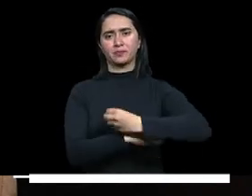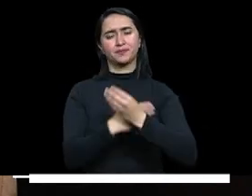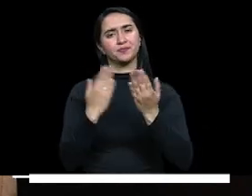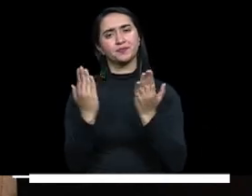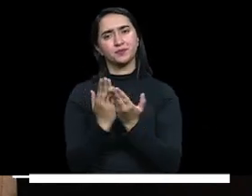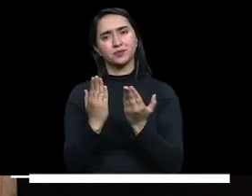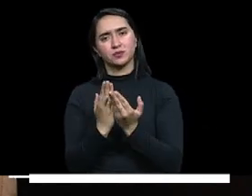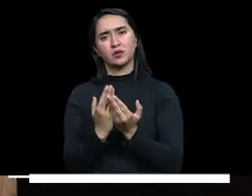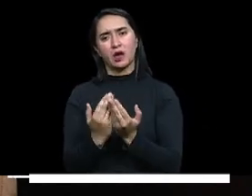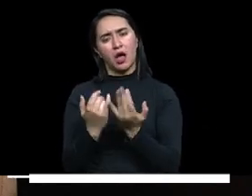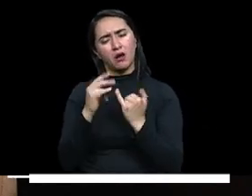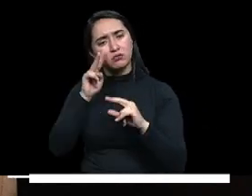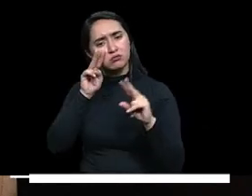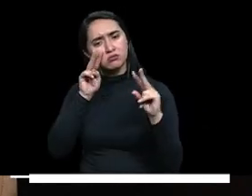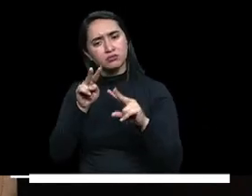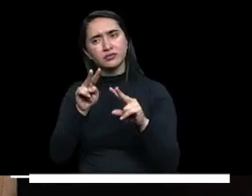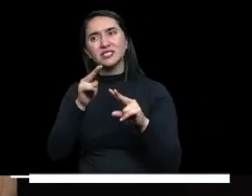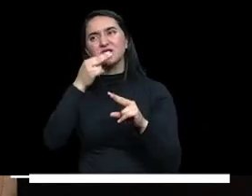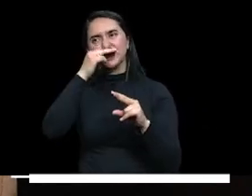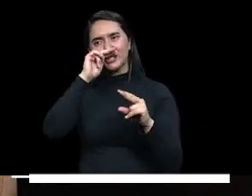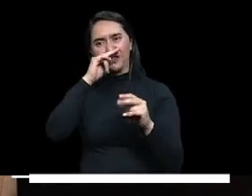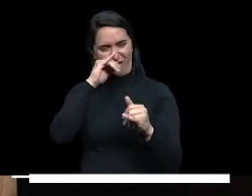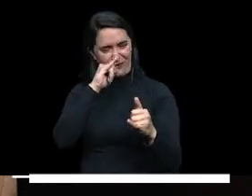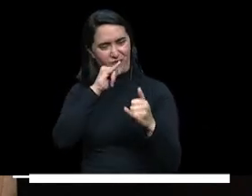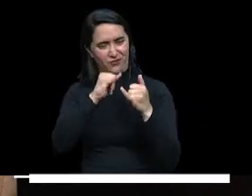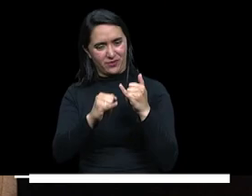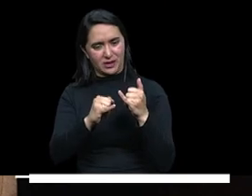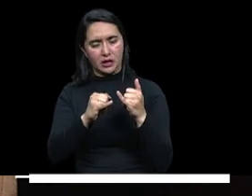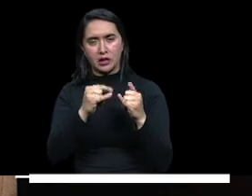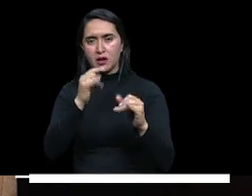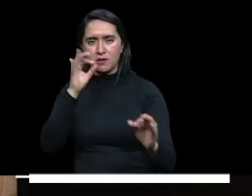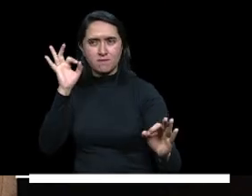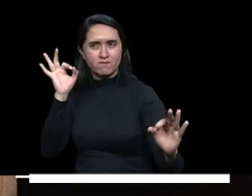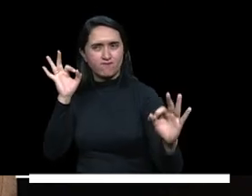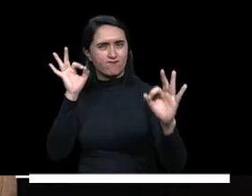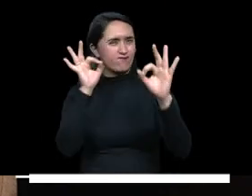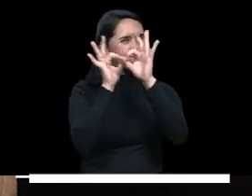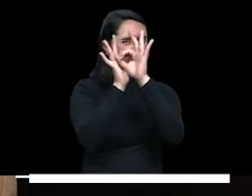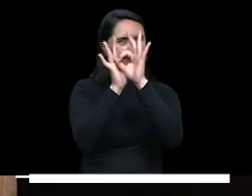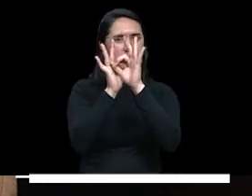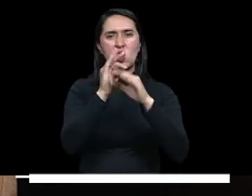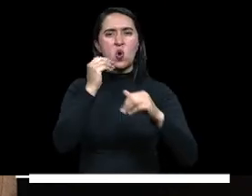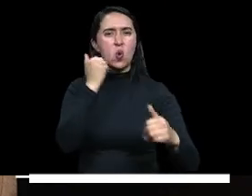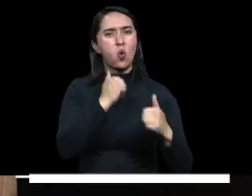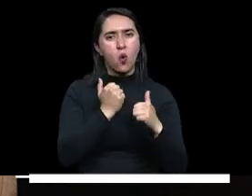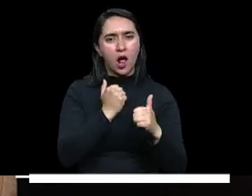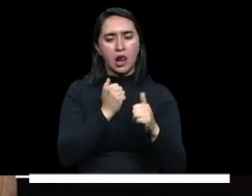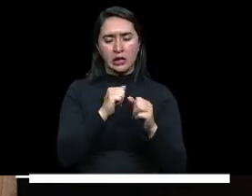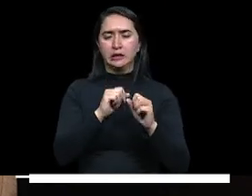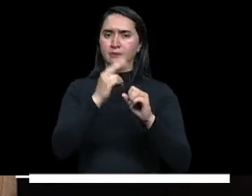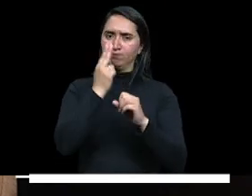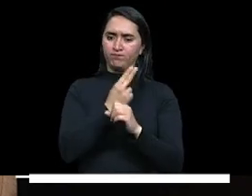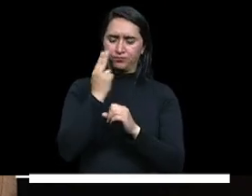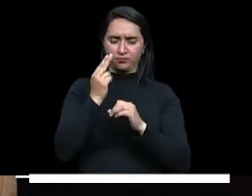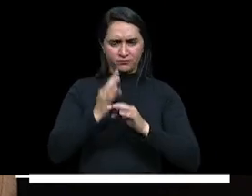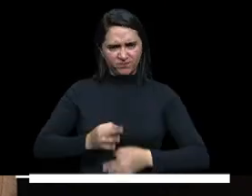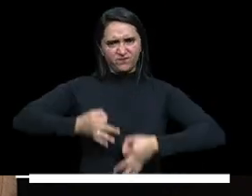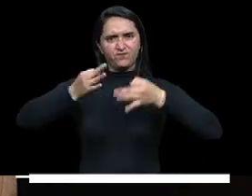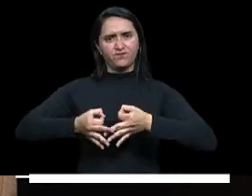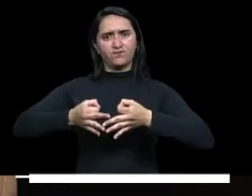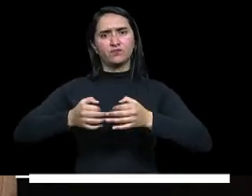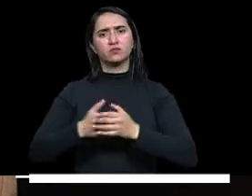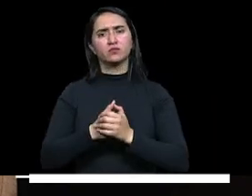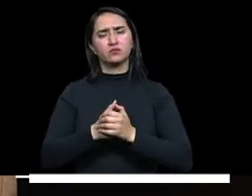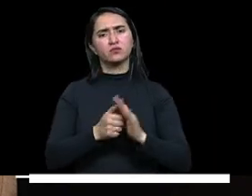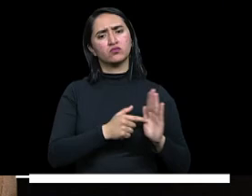que como lo dice el niño al final del video se ha enfocado se ha enfocado en cumplir las promesas y se ha enfocado